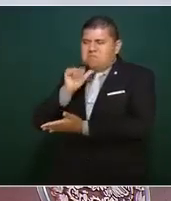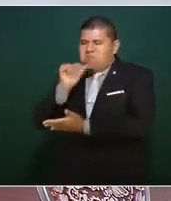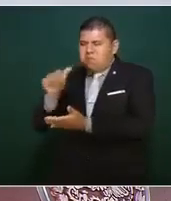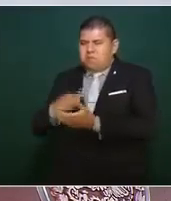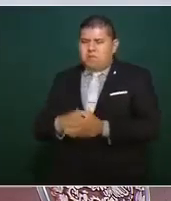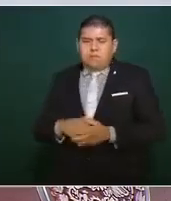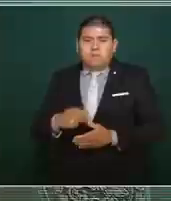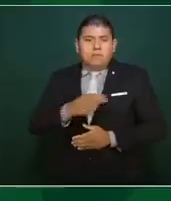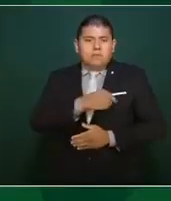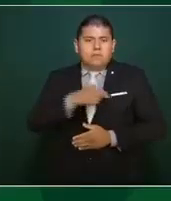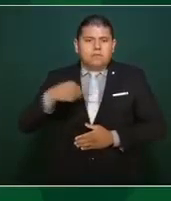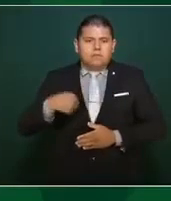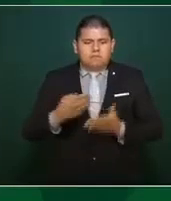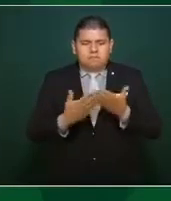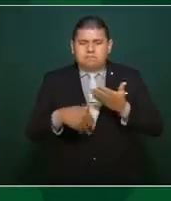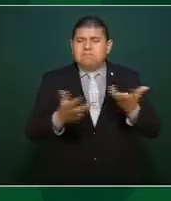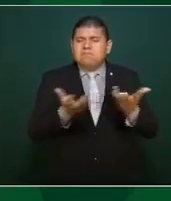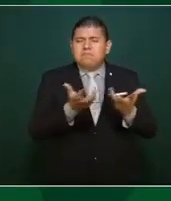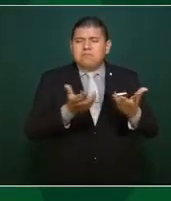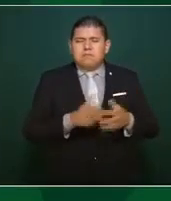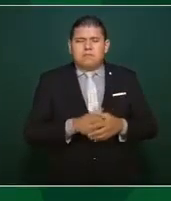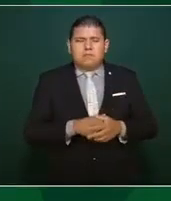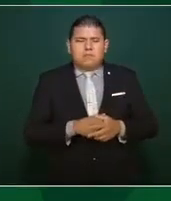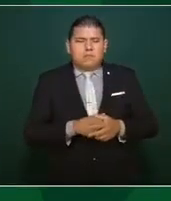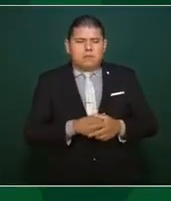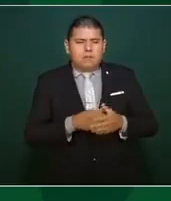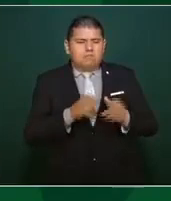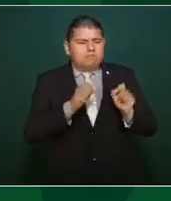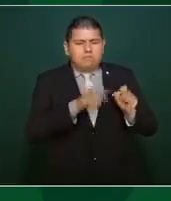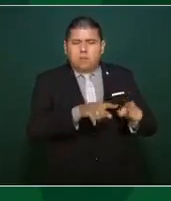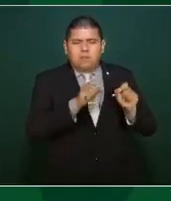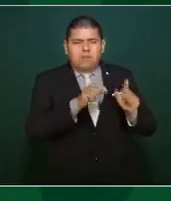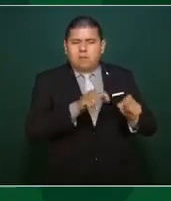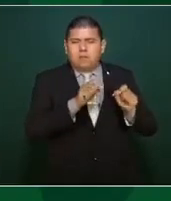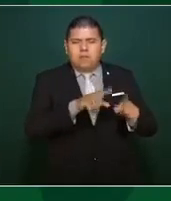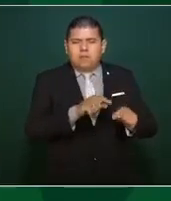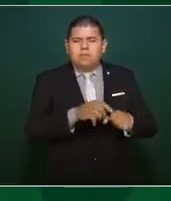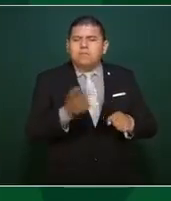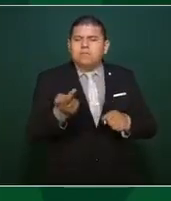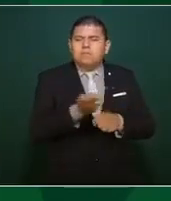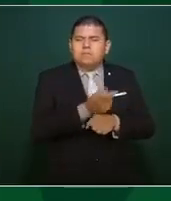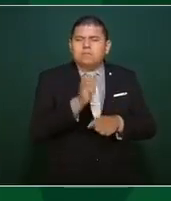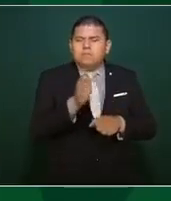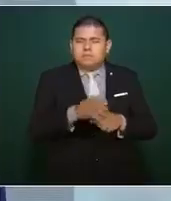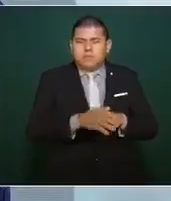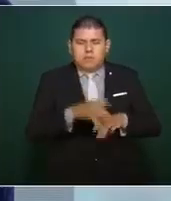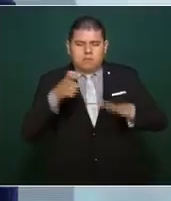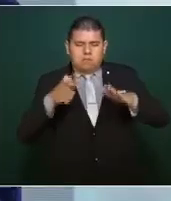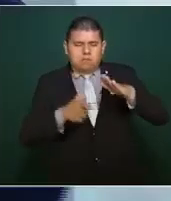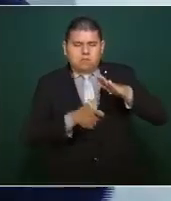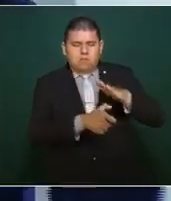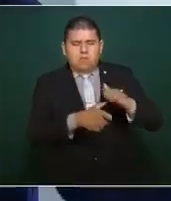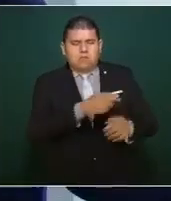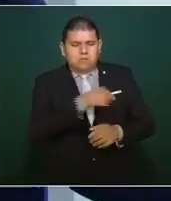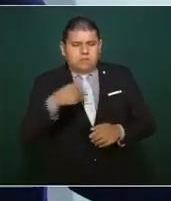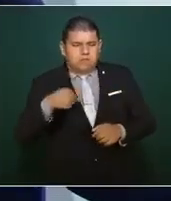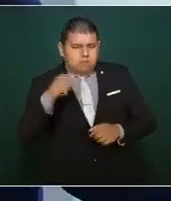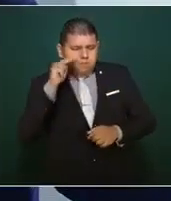permitiendo, tolerando la corrupción que imperó